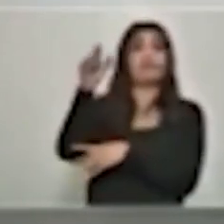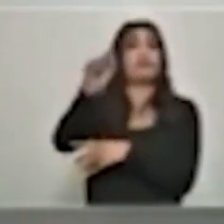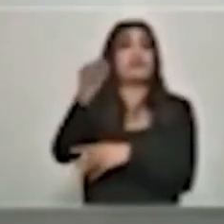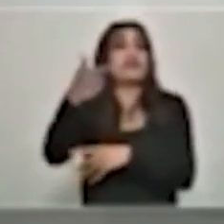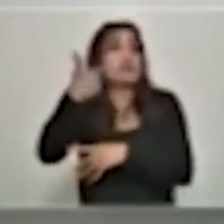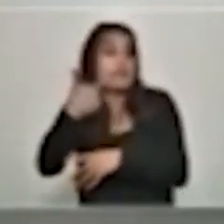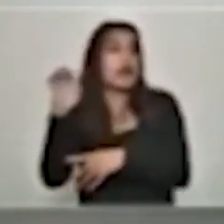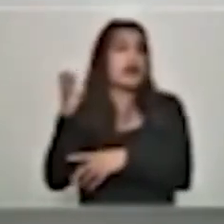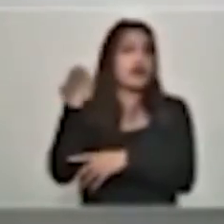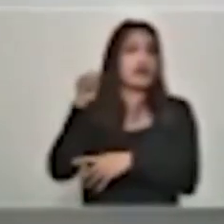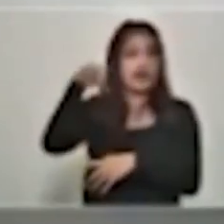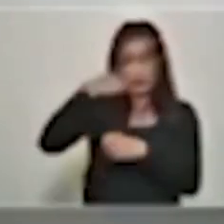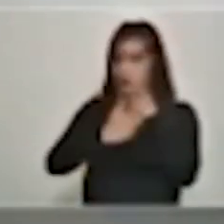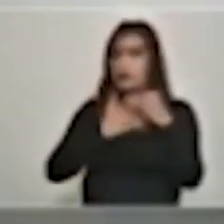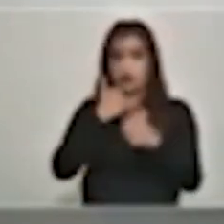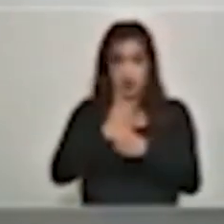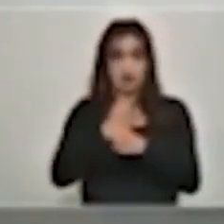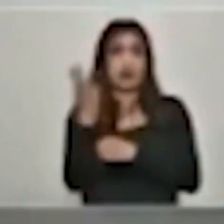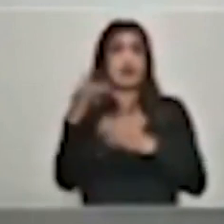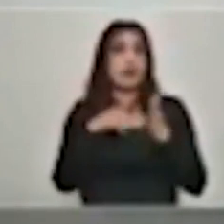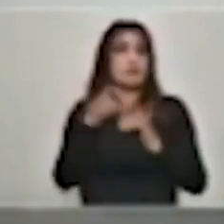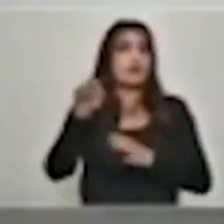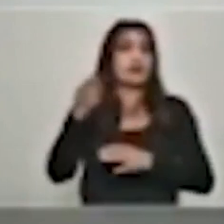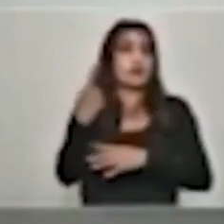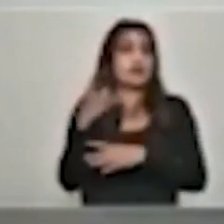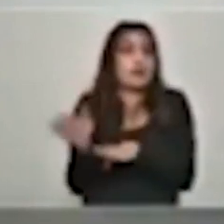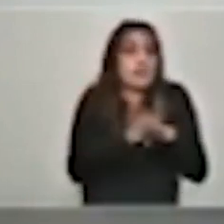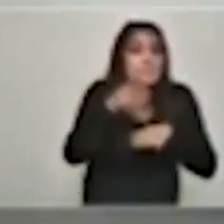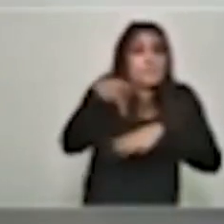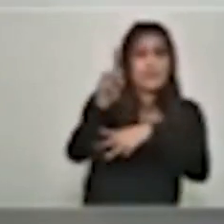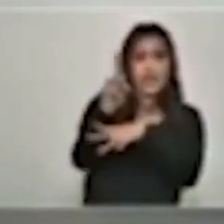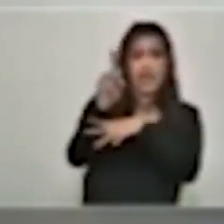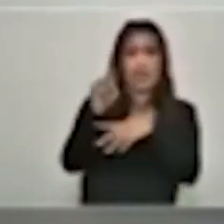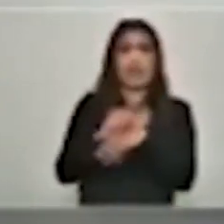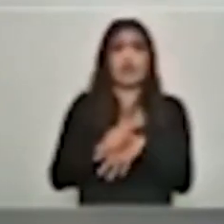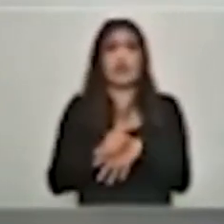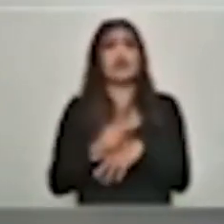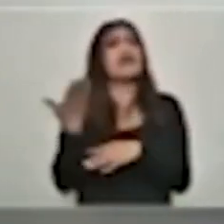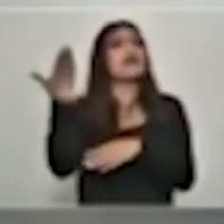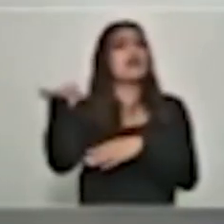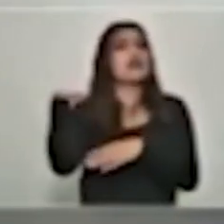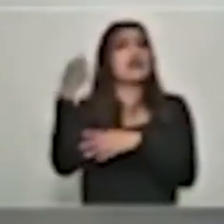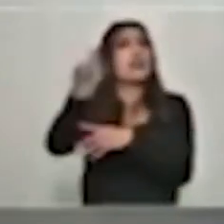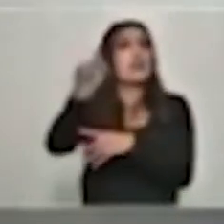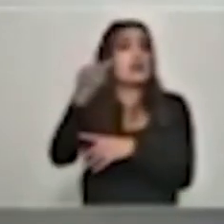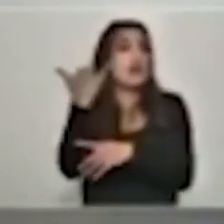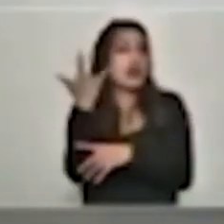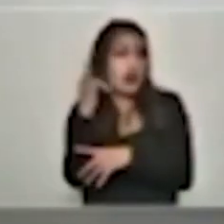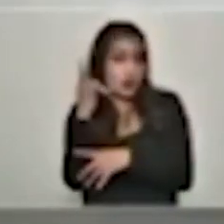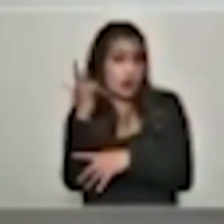de enero de este año, pero la cresta del veinte de julio del año inmediato anterior, gobernador,